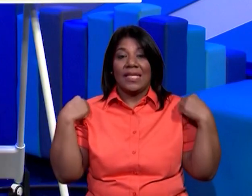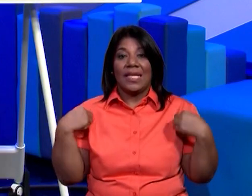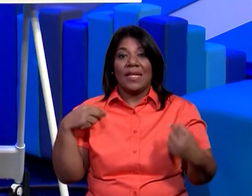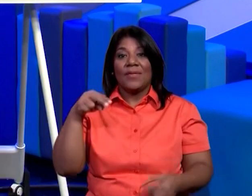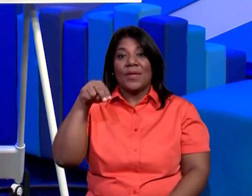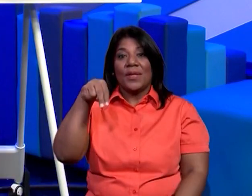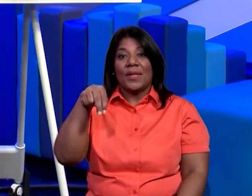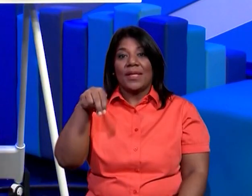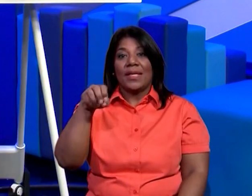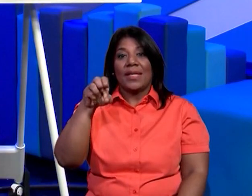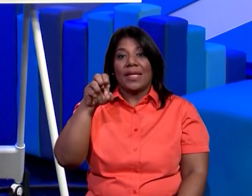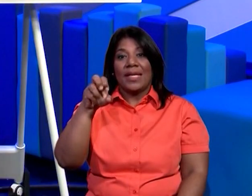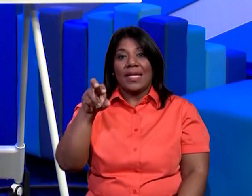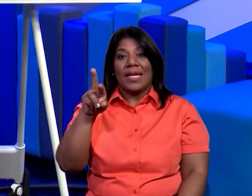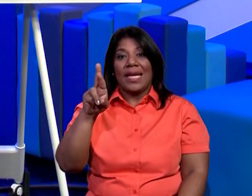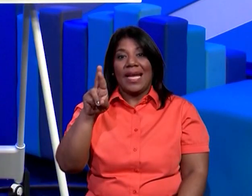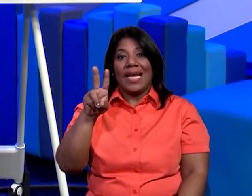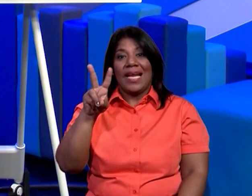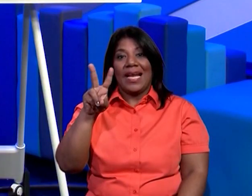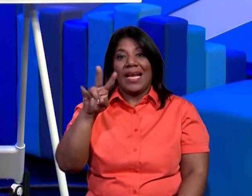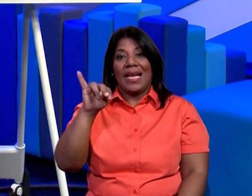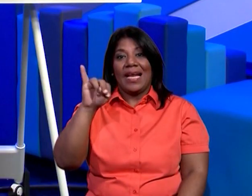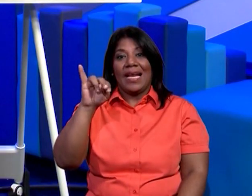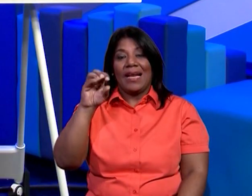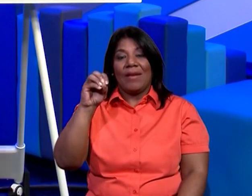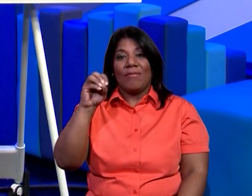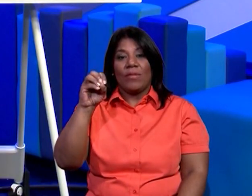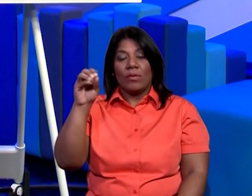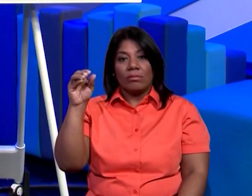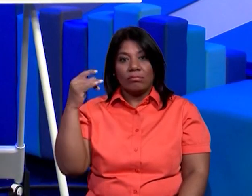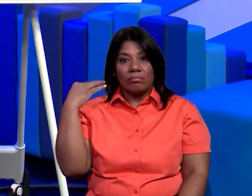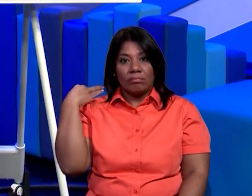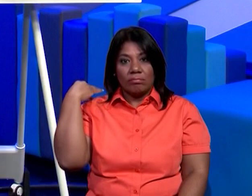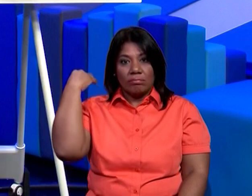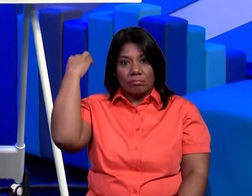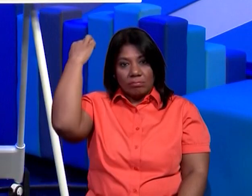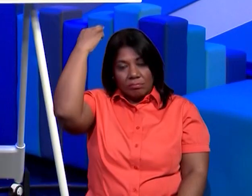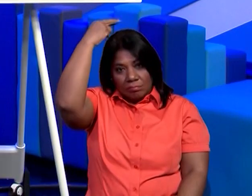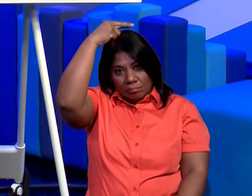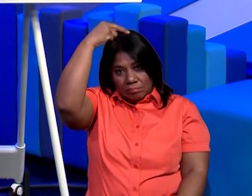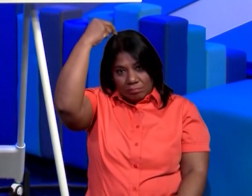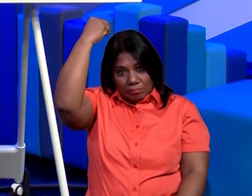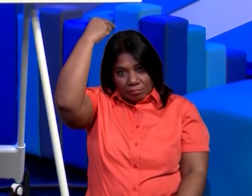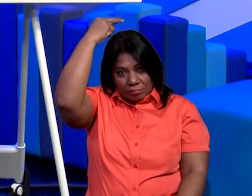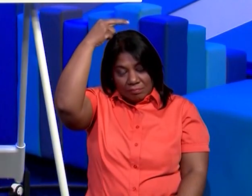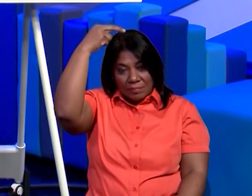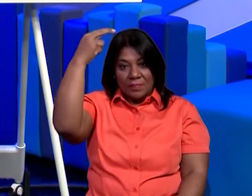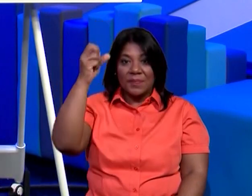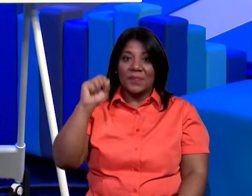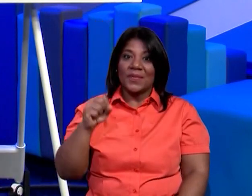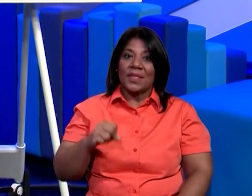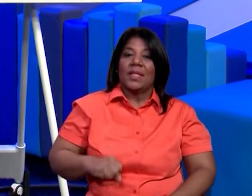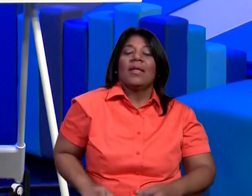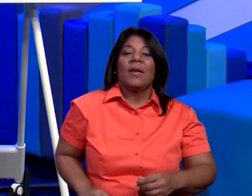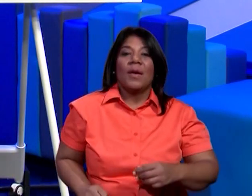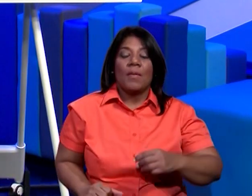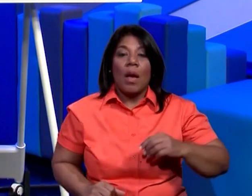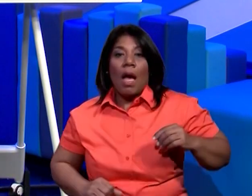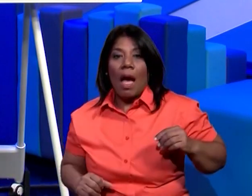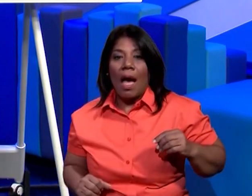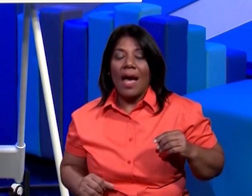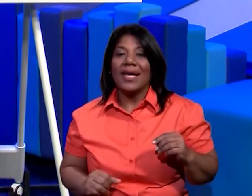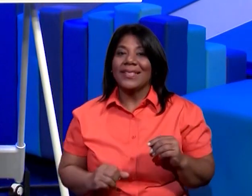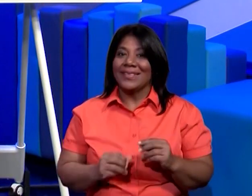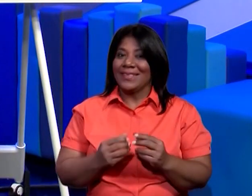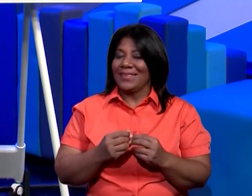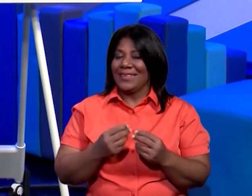nervios que conectan automáticamente con nuestro cerebro y hacen entonces que podamos mover nuestros órganos y reaccionar a